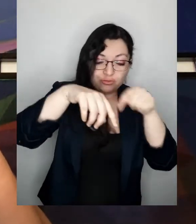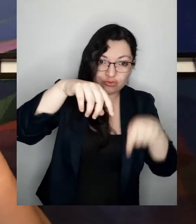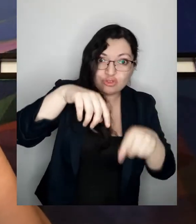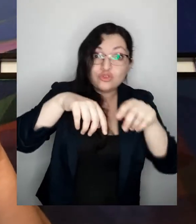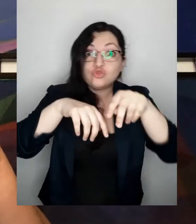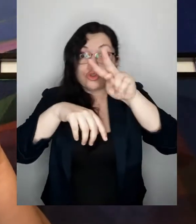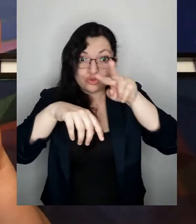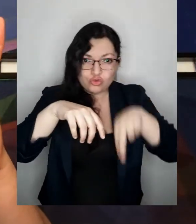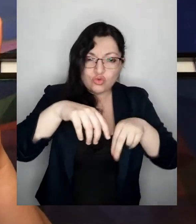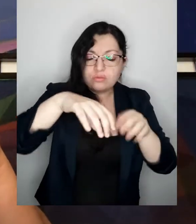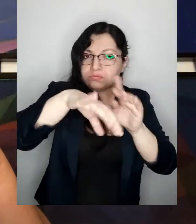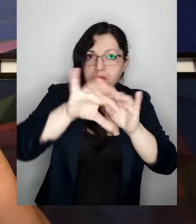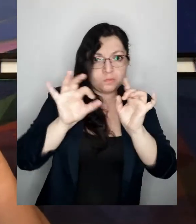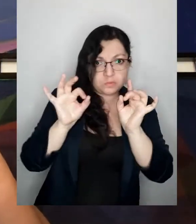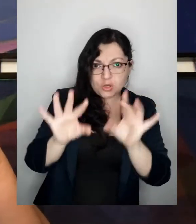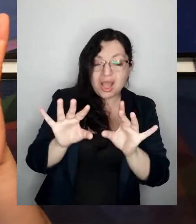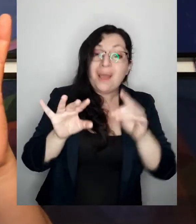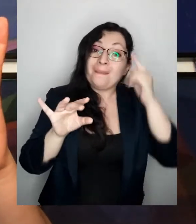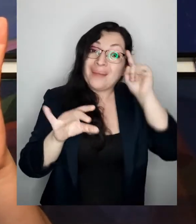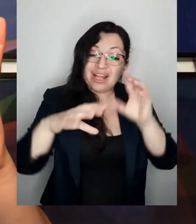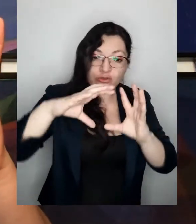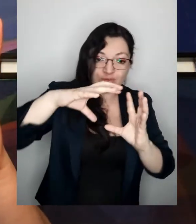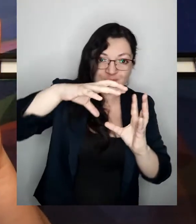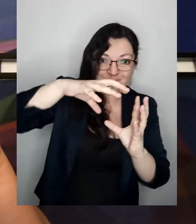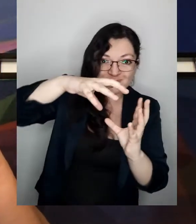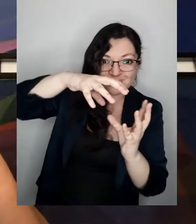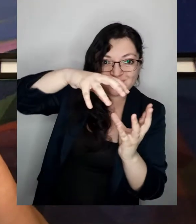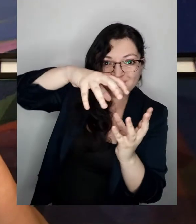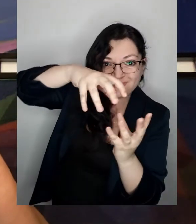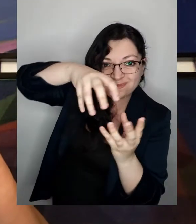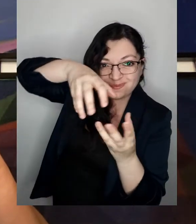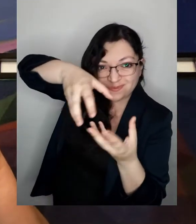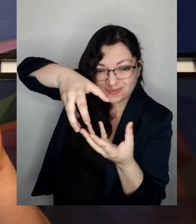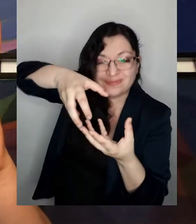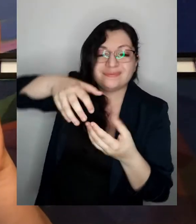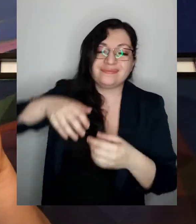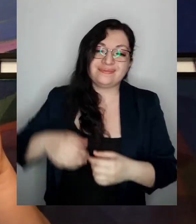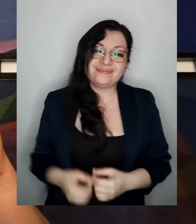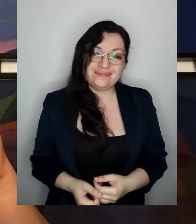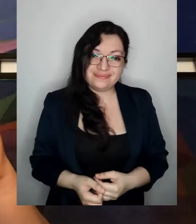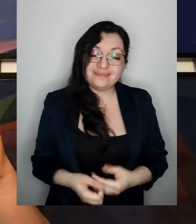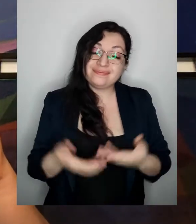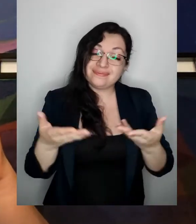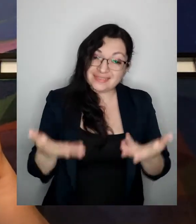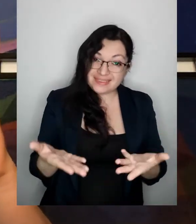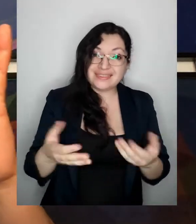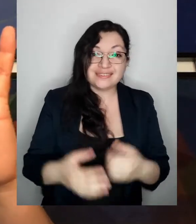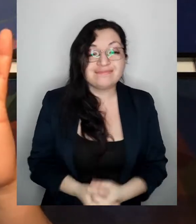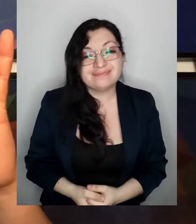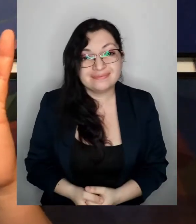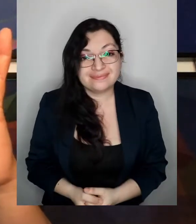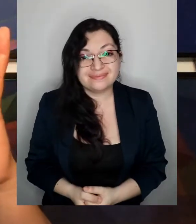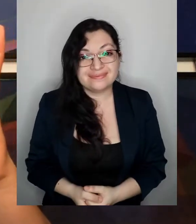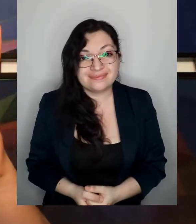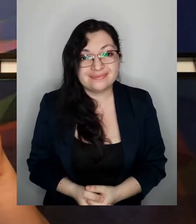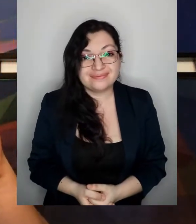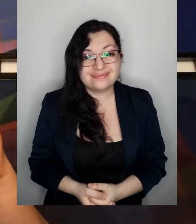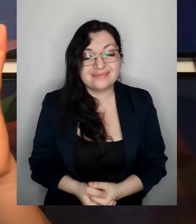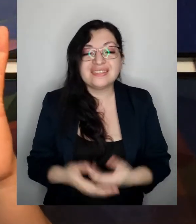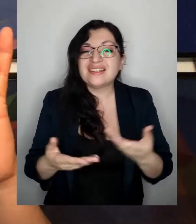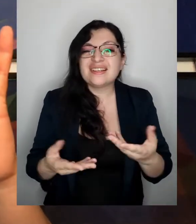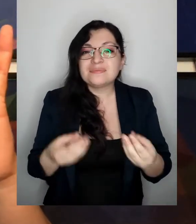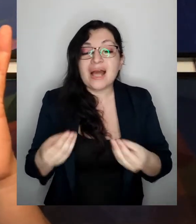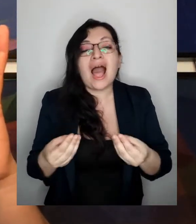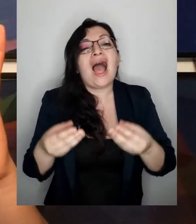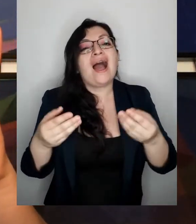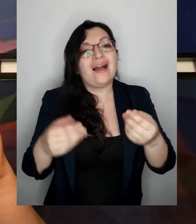es que va haciendo su movimiento de giro o de rotación y así es como se produce